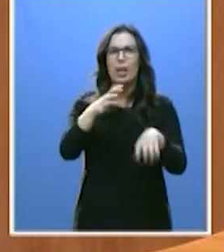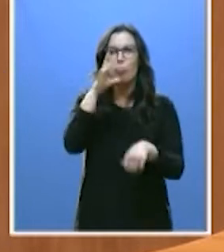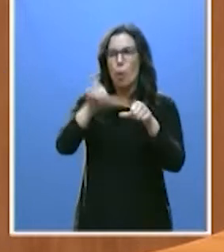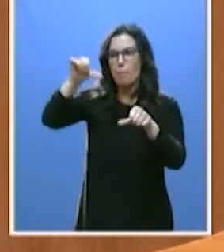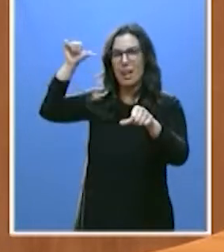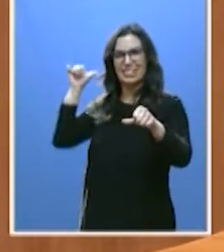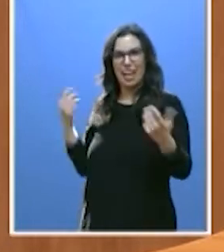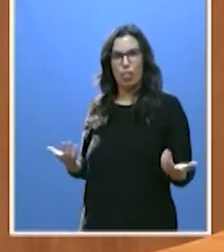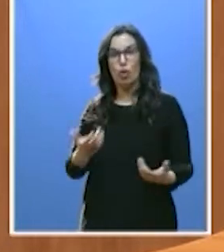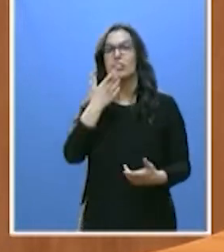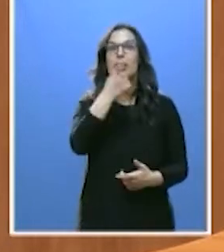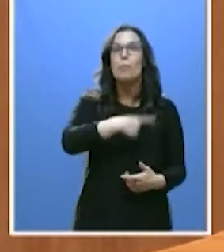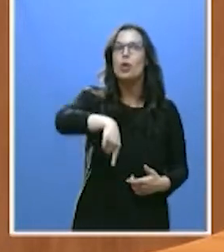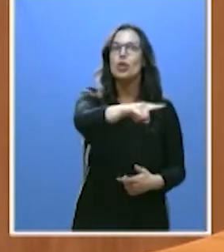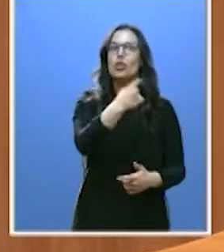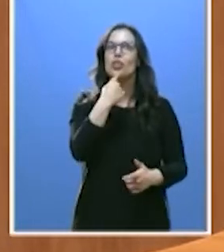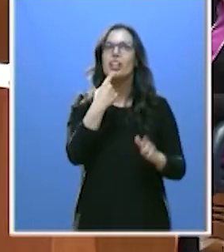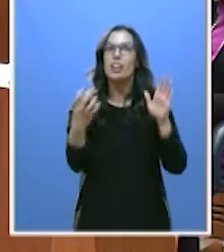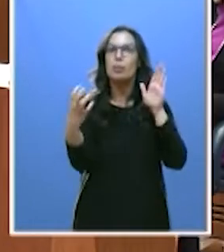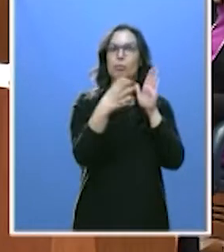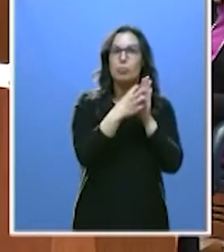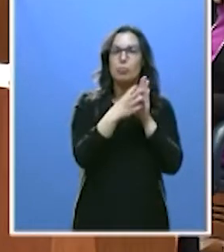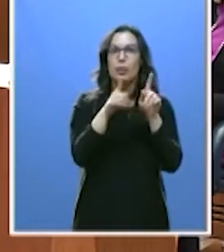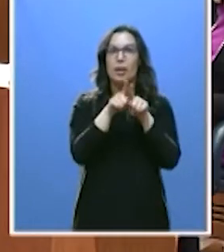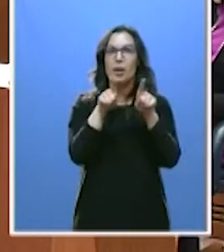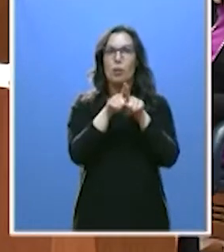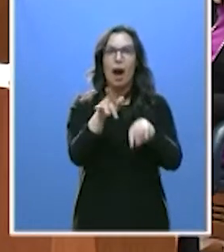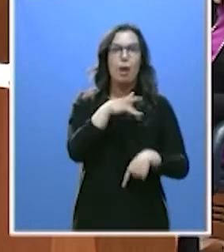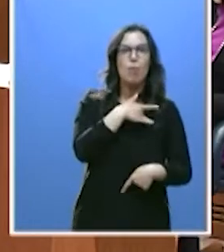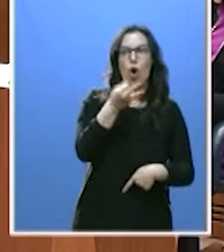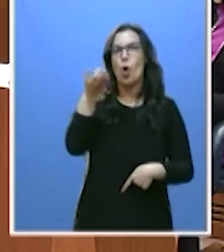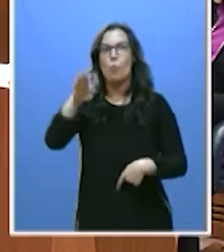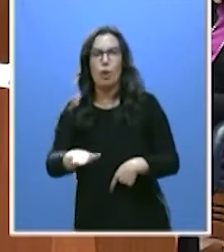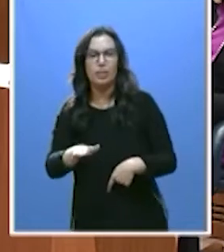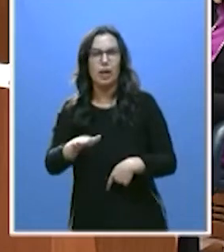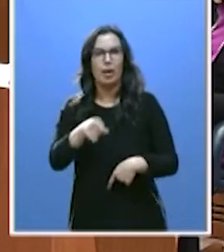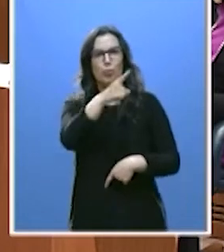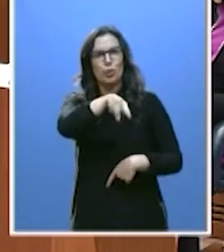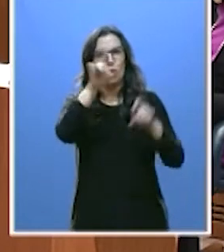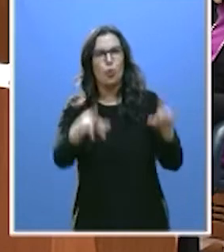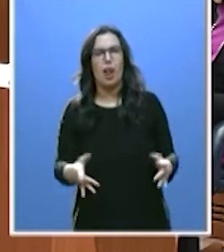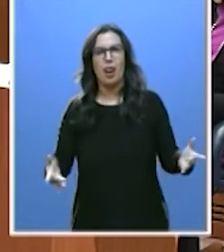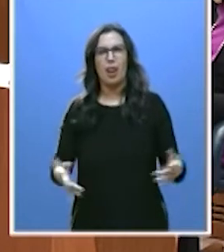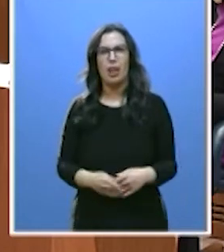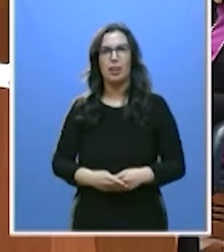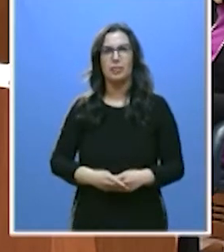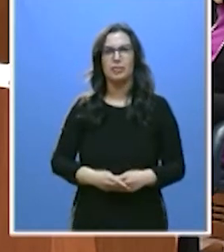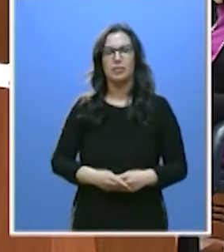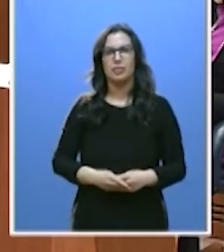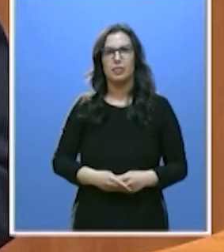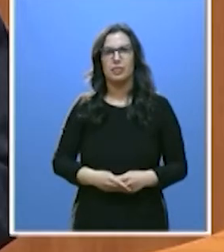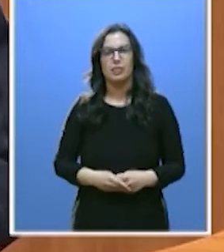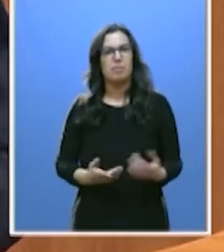heráldico, en su escudo heráldico pone, amor o muerto, gran lanzada. Esos son ustedes. Miren, no